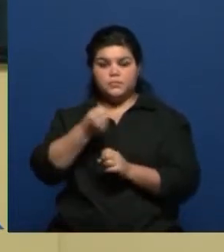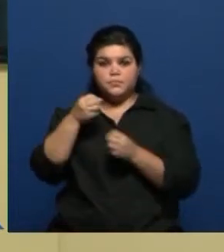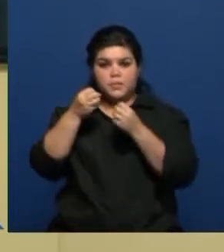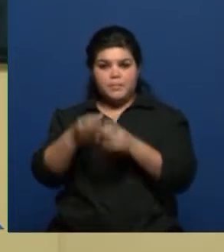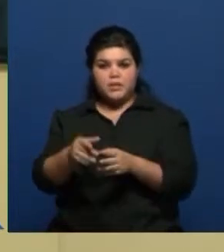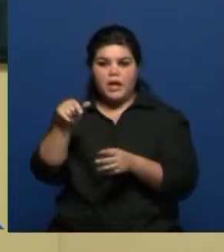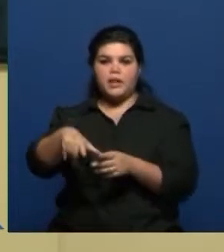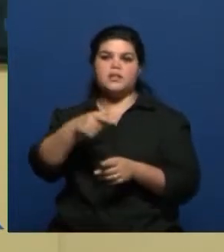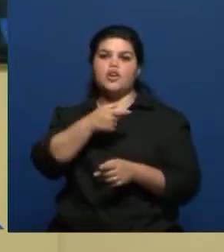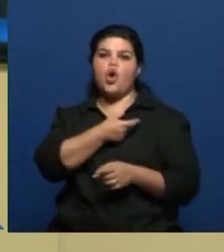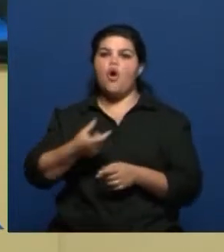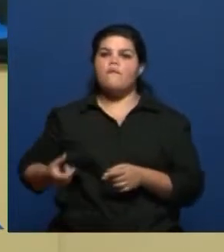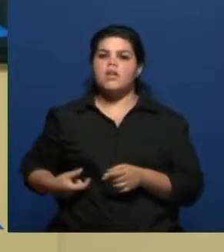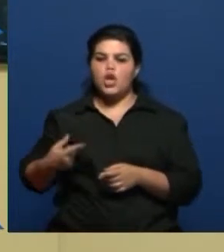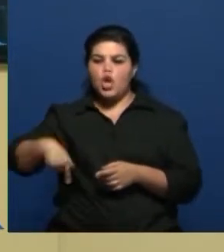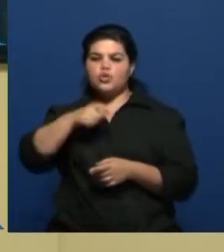vaya mal al gobierno. Digo,